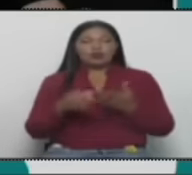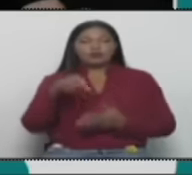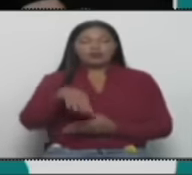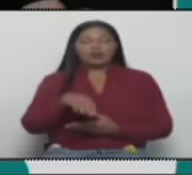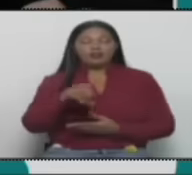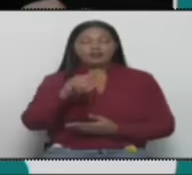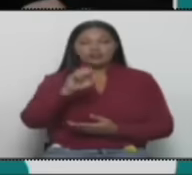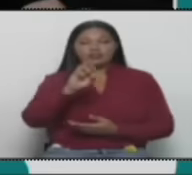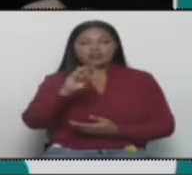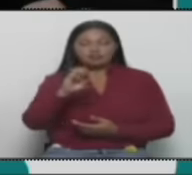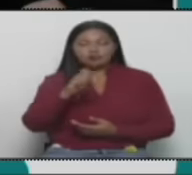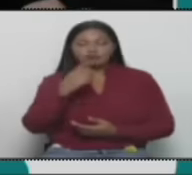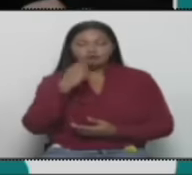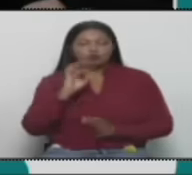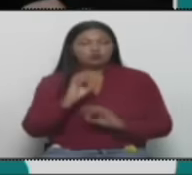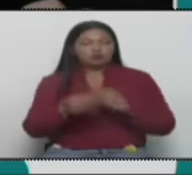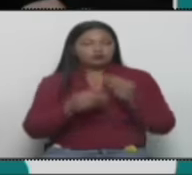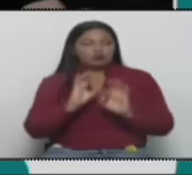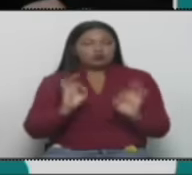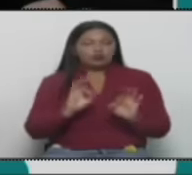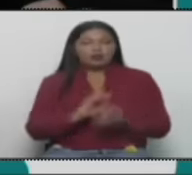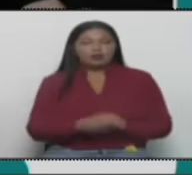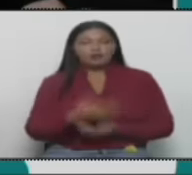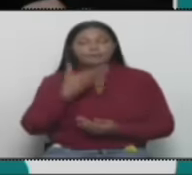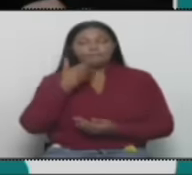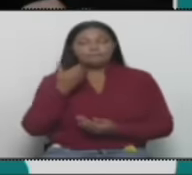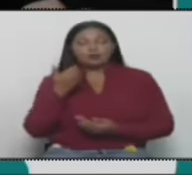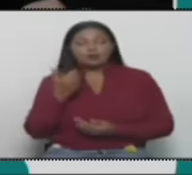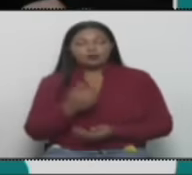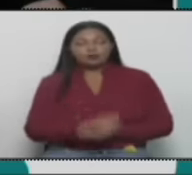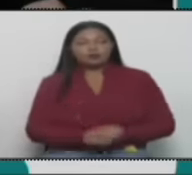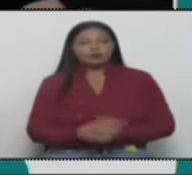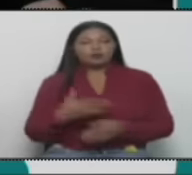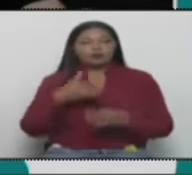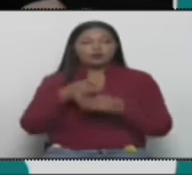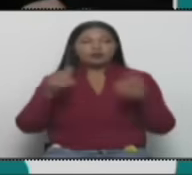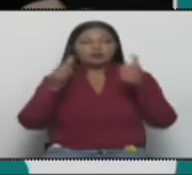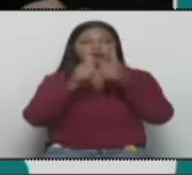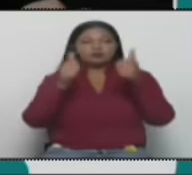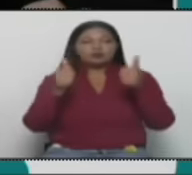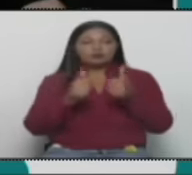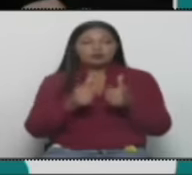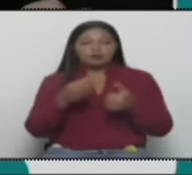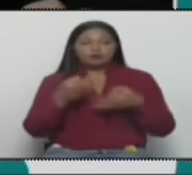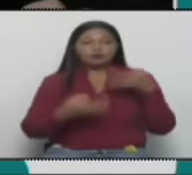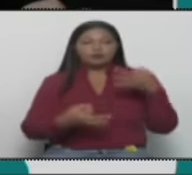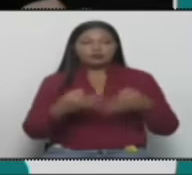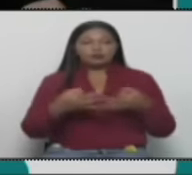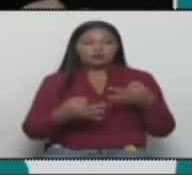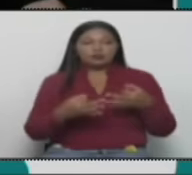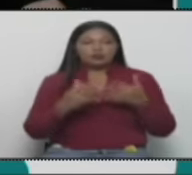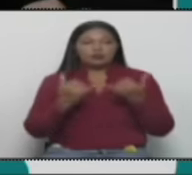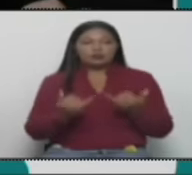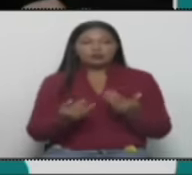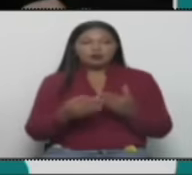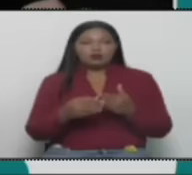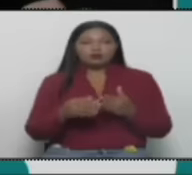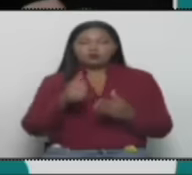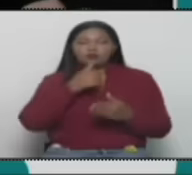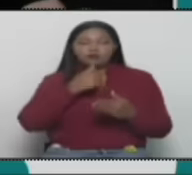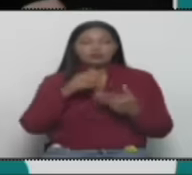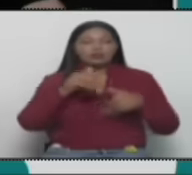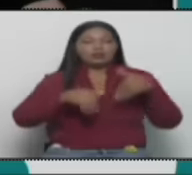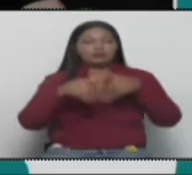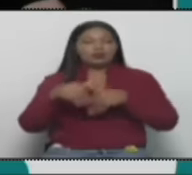tampoco hizo, sino que prefirió ir al sistema judicial contencioso electoral,